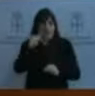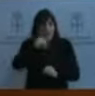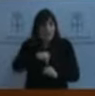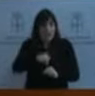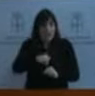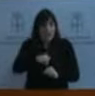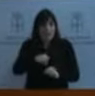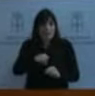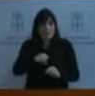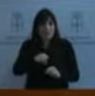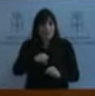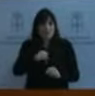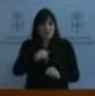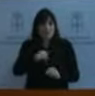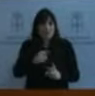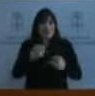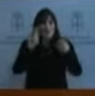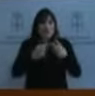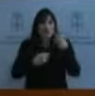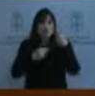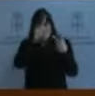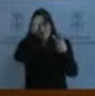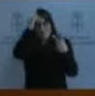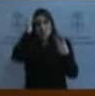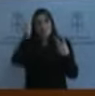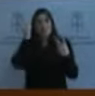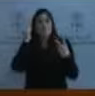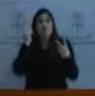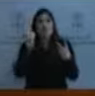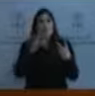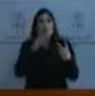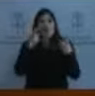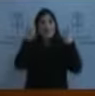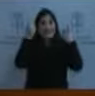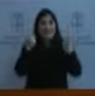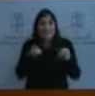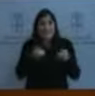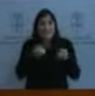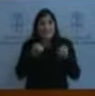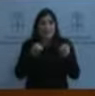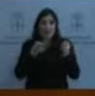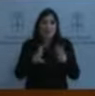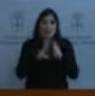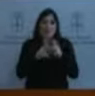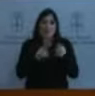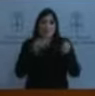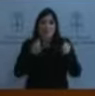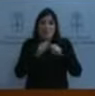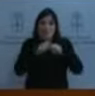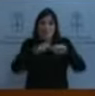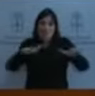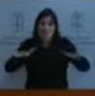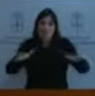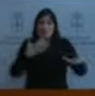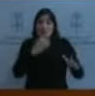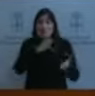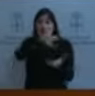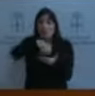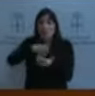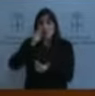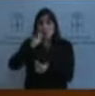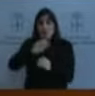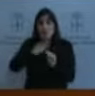muy buenos de extender la información que después separaron. Uno fue en los centros rurales la conectividad por vía satélite de los centros rurales